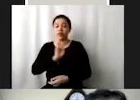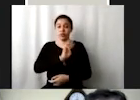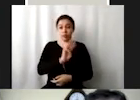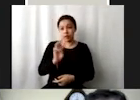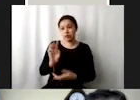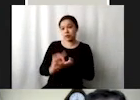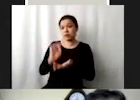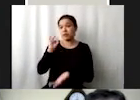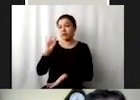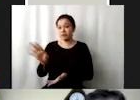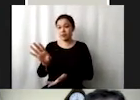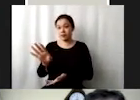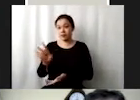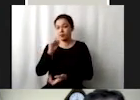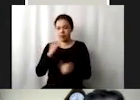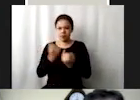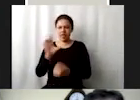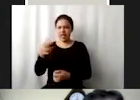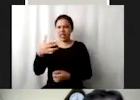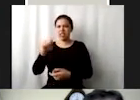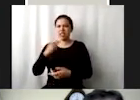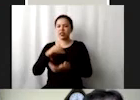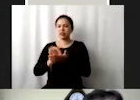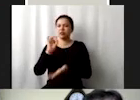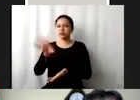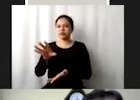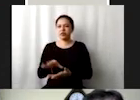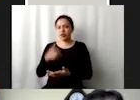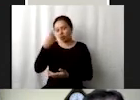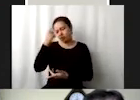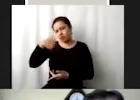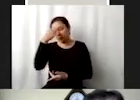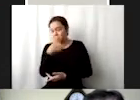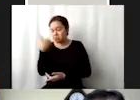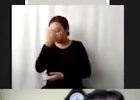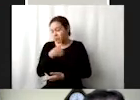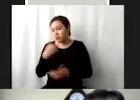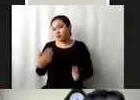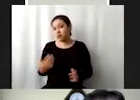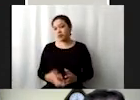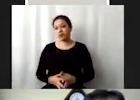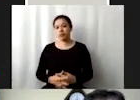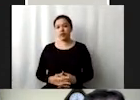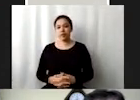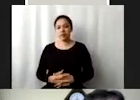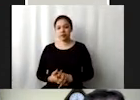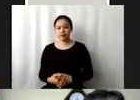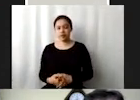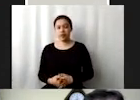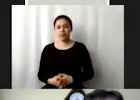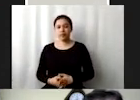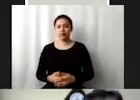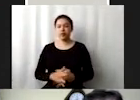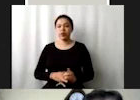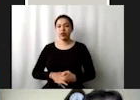link también por aquí en el chat para que le den una explorada si quieren ver este tema de esta base de